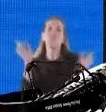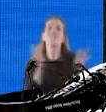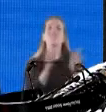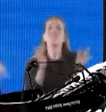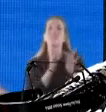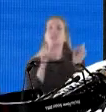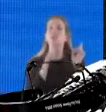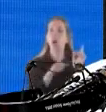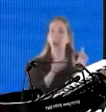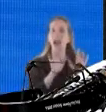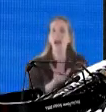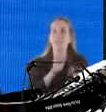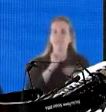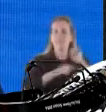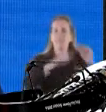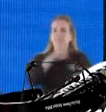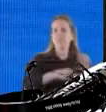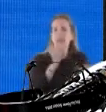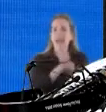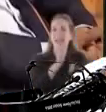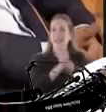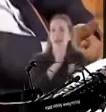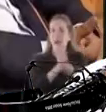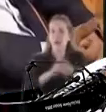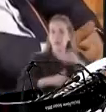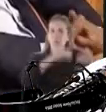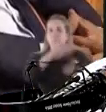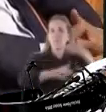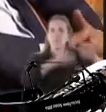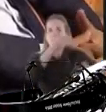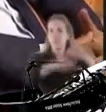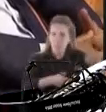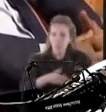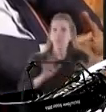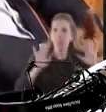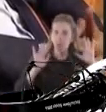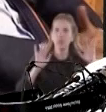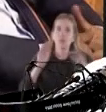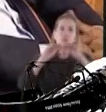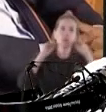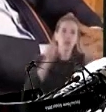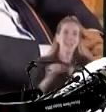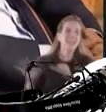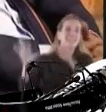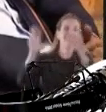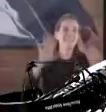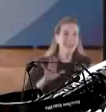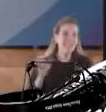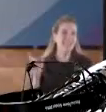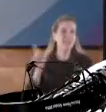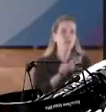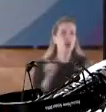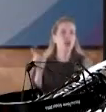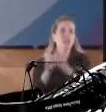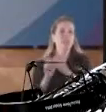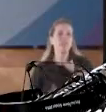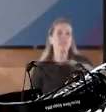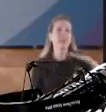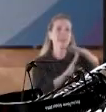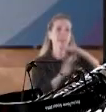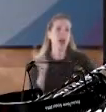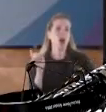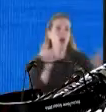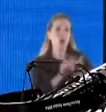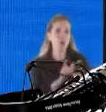lograrse? Y eso aplica todo, Andreina, porque incluso, fíjate, ahorita vienen a la vuelta de la esquina elecciones presidenciales y